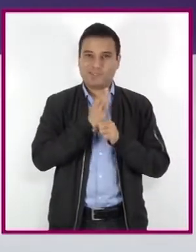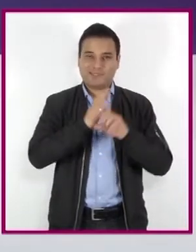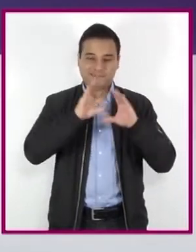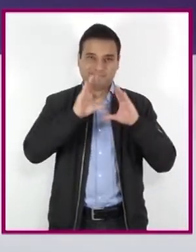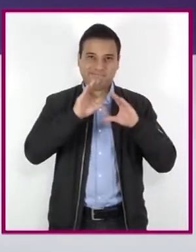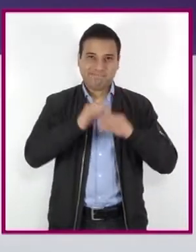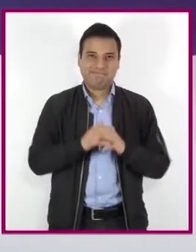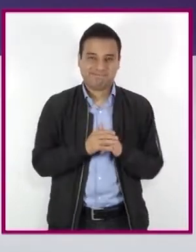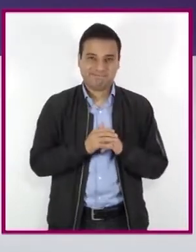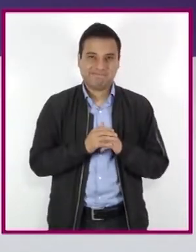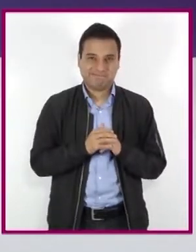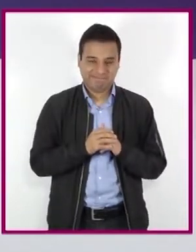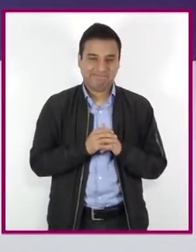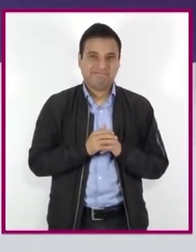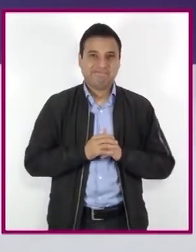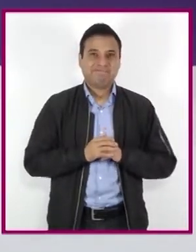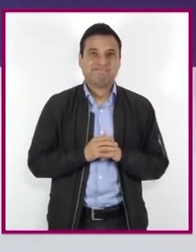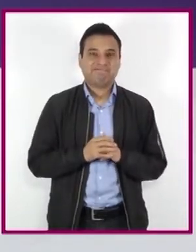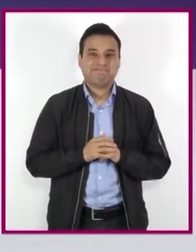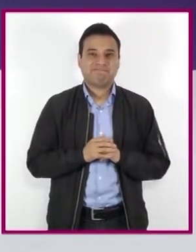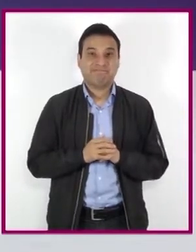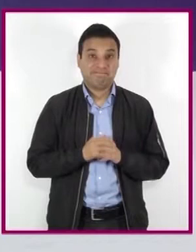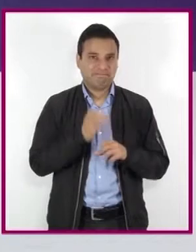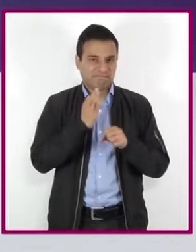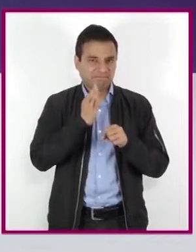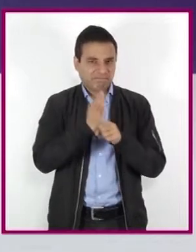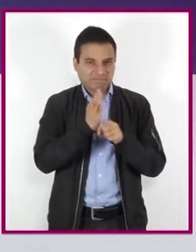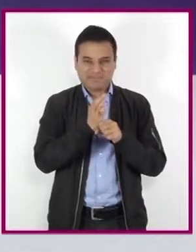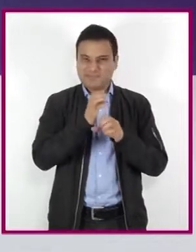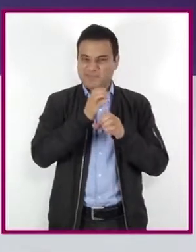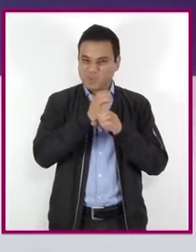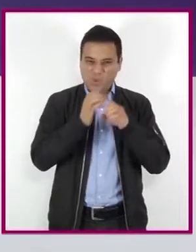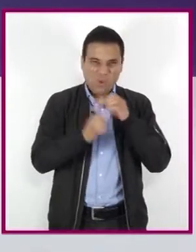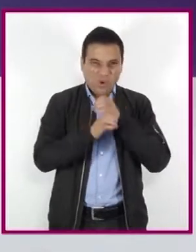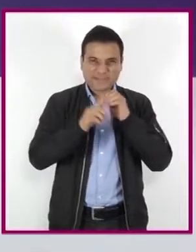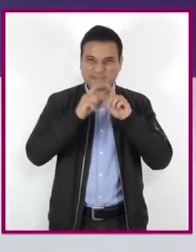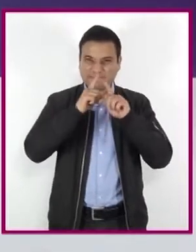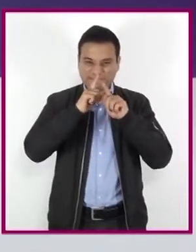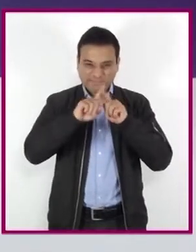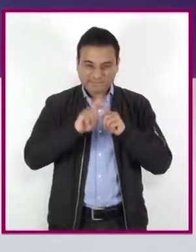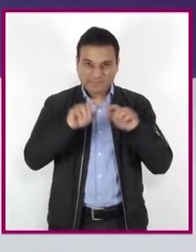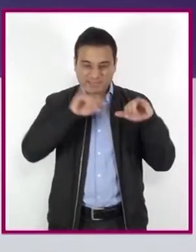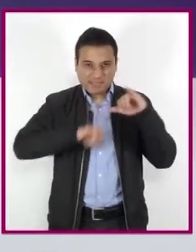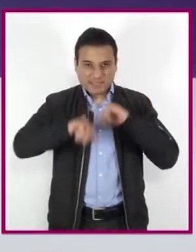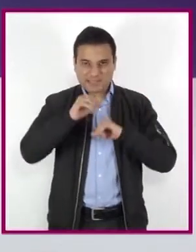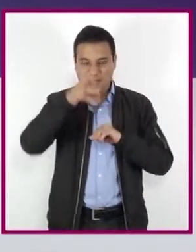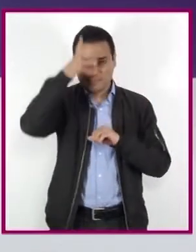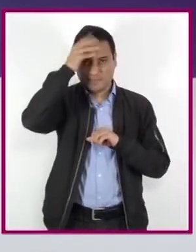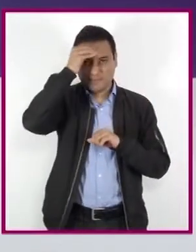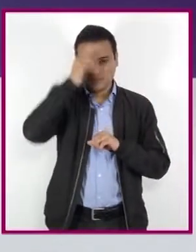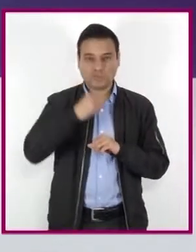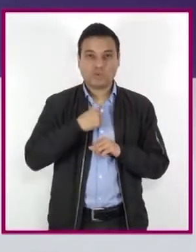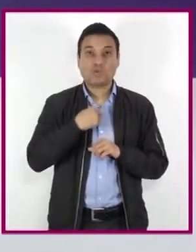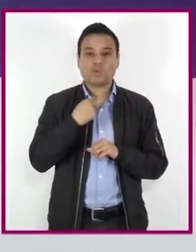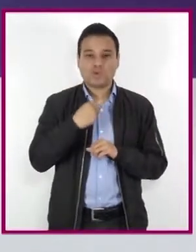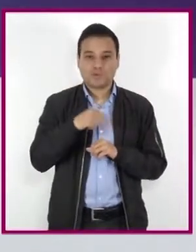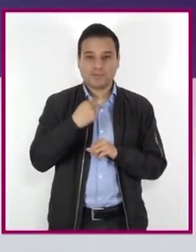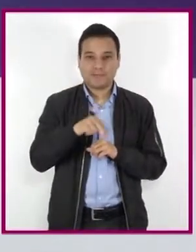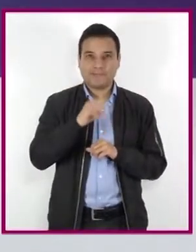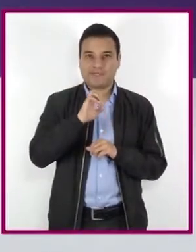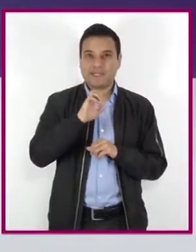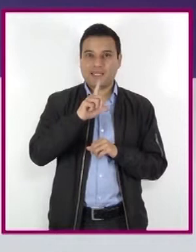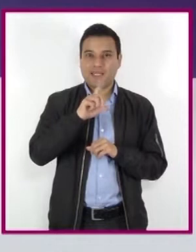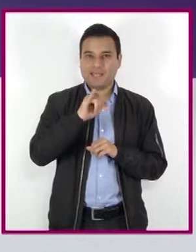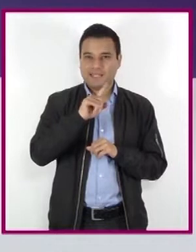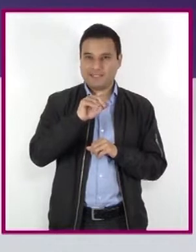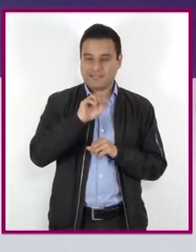nueva sesión de Aprende en Casa 2 y descubrir juntos el maravilloso mundo de la ciencia. Mi nombre es Elizabeth Ambrosio Ramírez